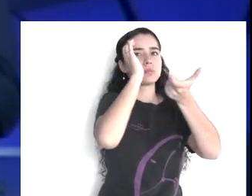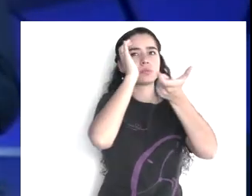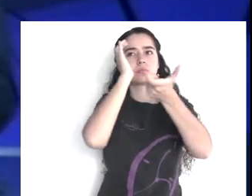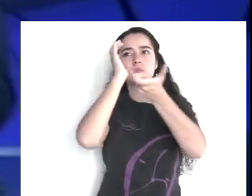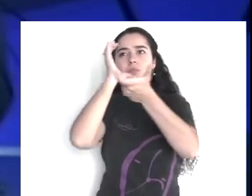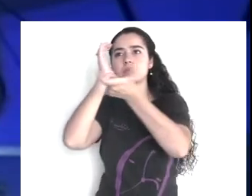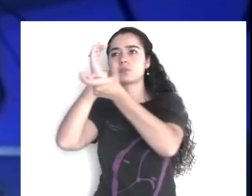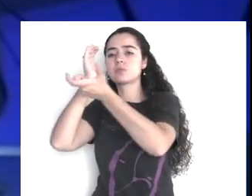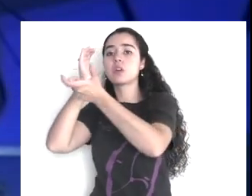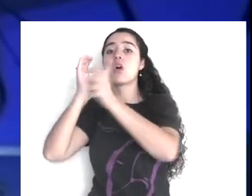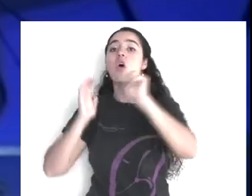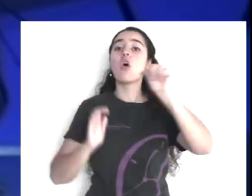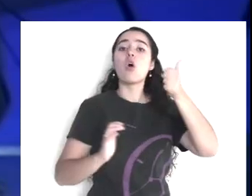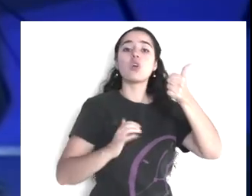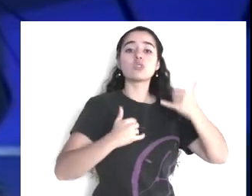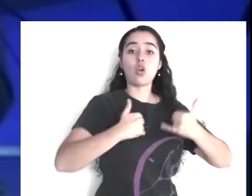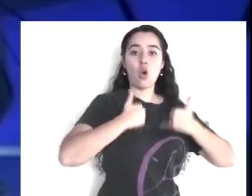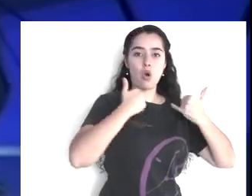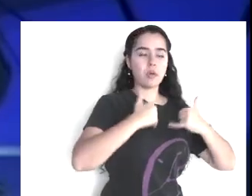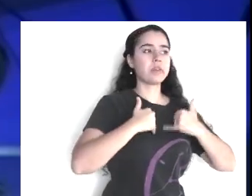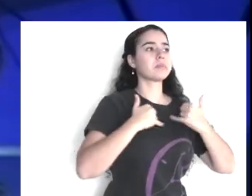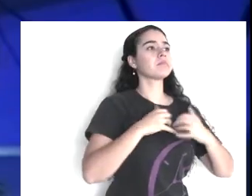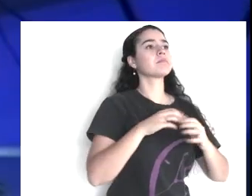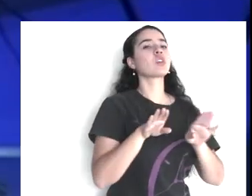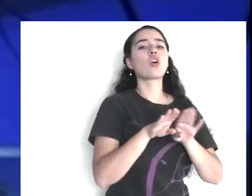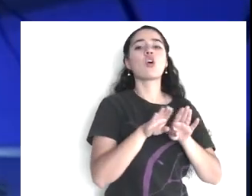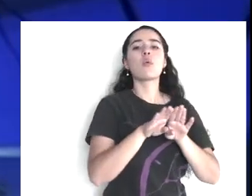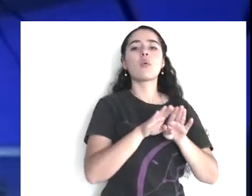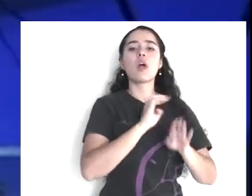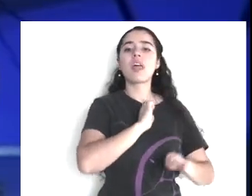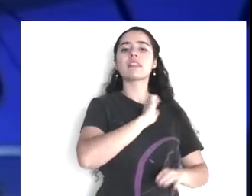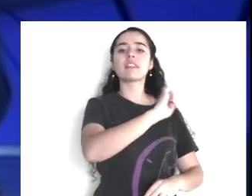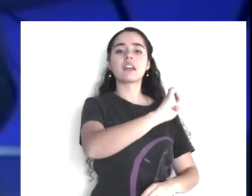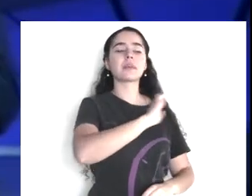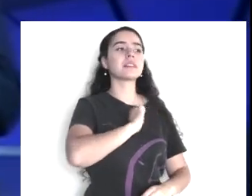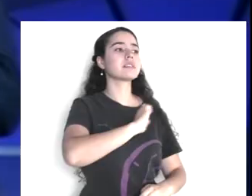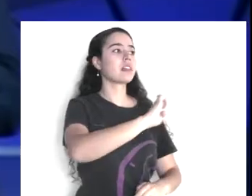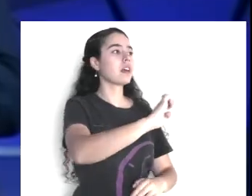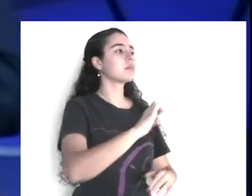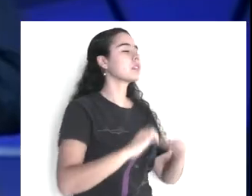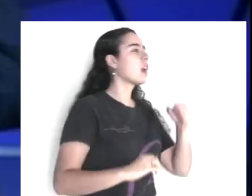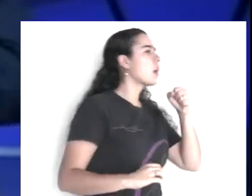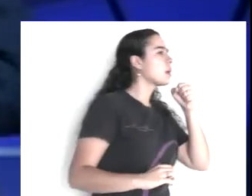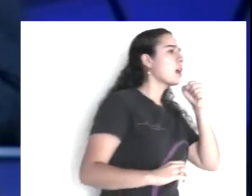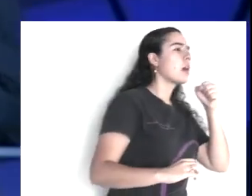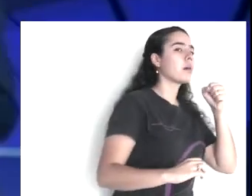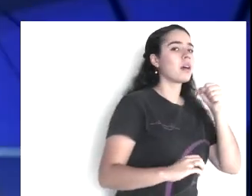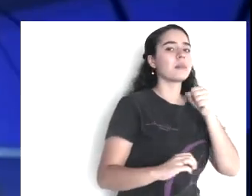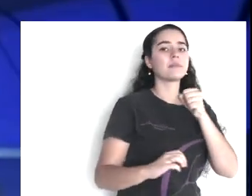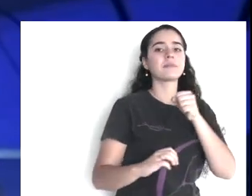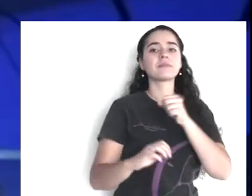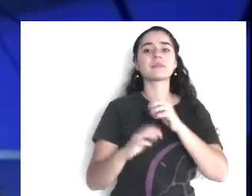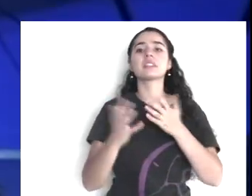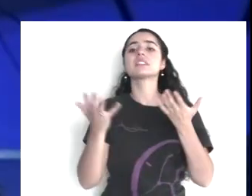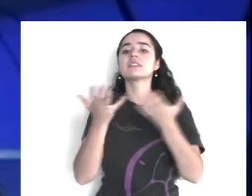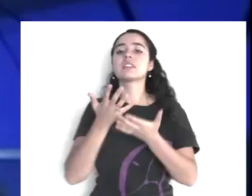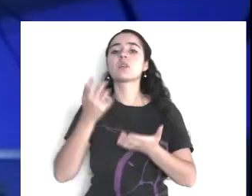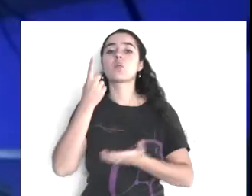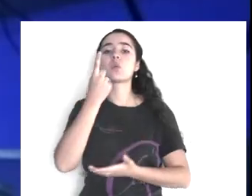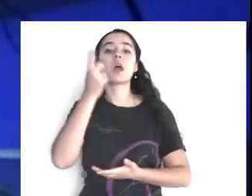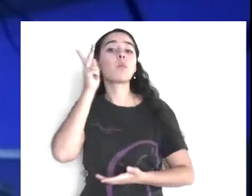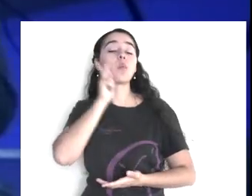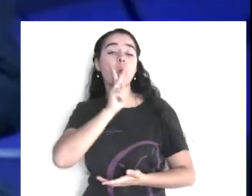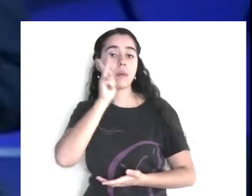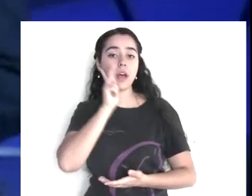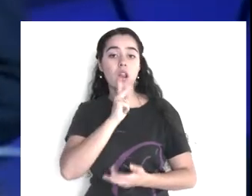en, el experimento, bueno, les voy a narrar, el experimento, ya, ya nosotros vamos a, darnos cuenta, cómo, en, en qué consistía, para ahorrar tiempo,